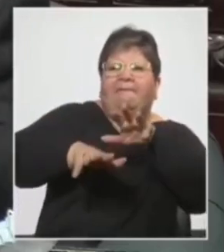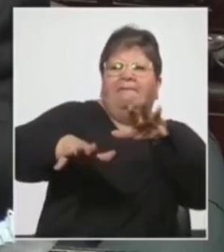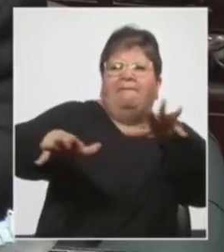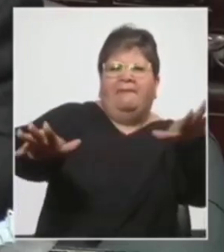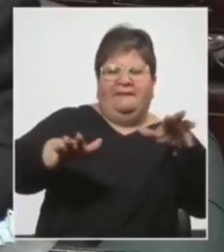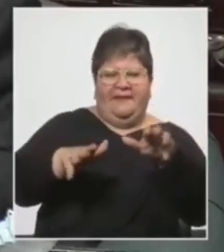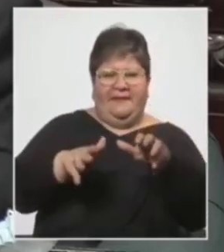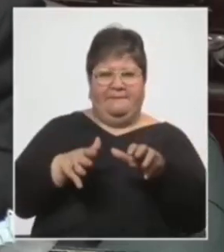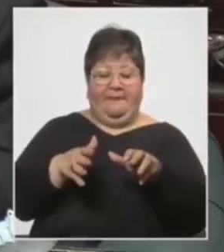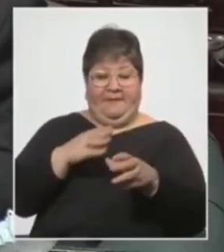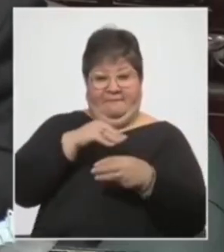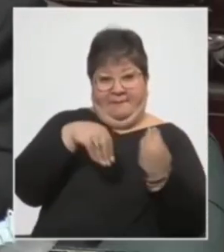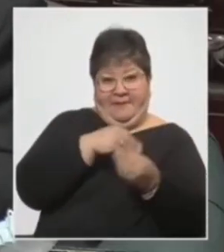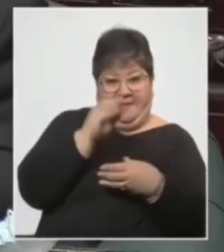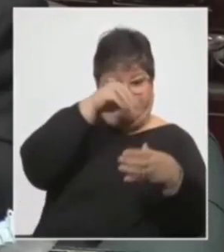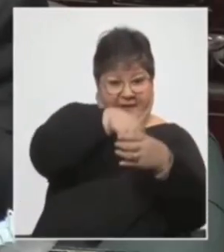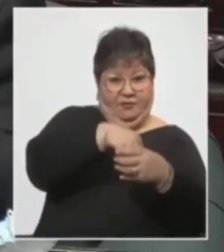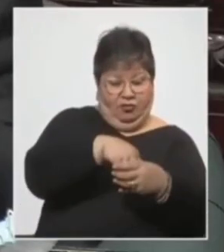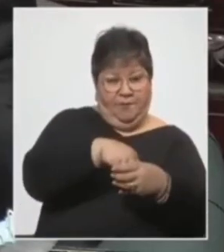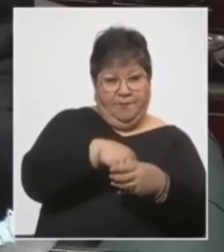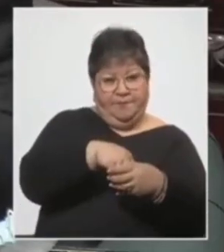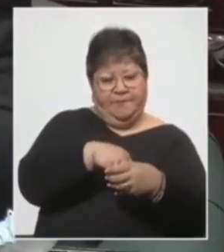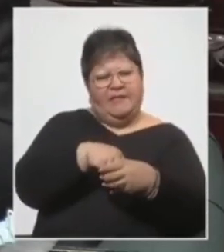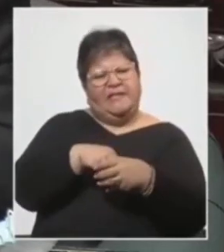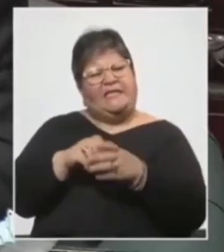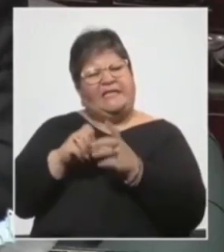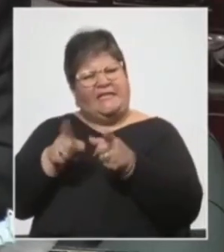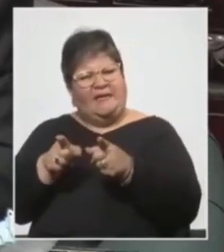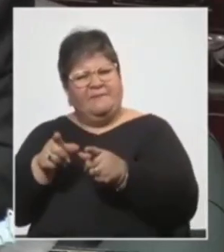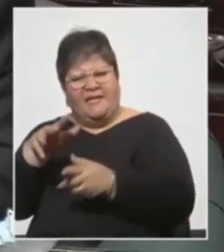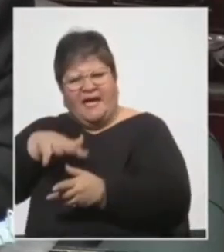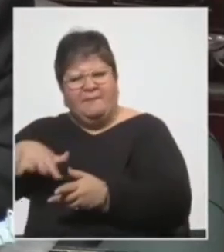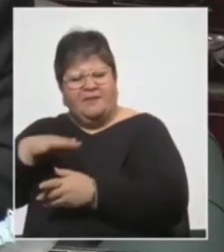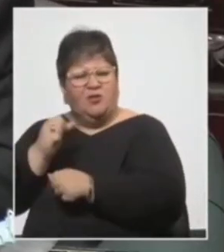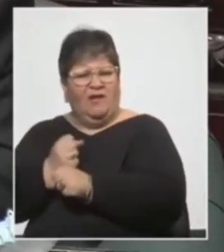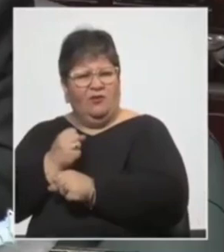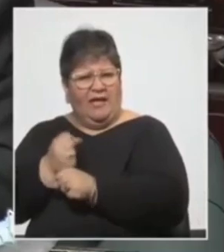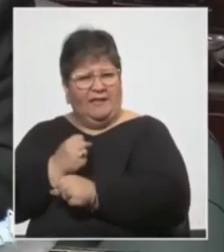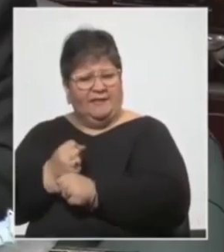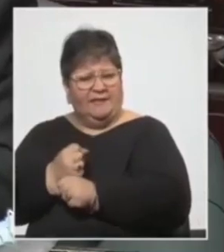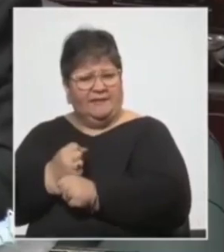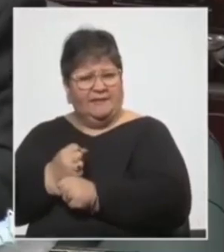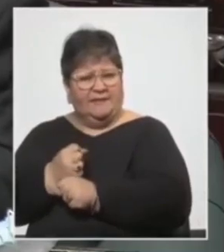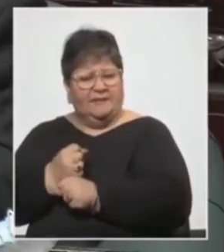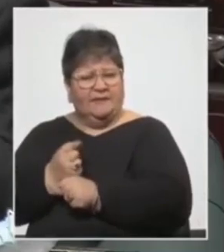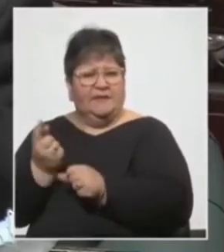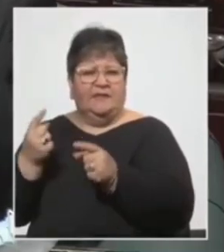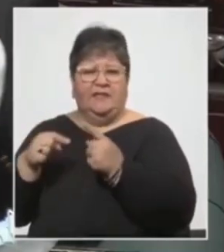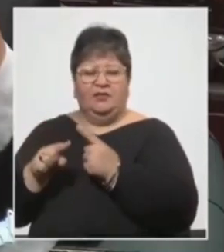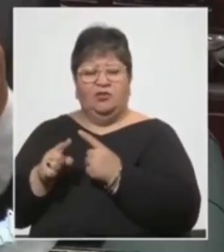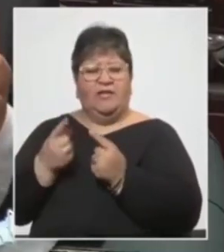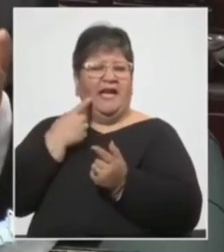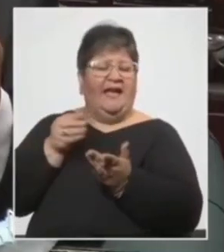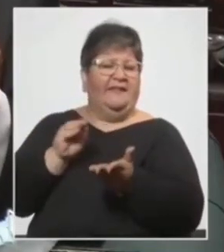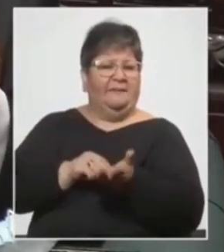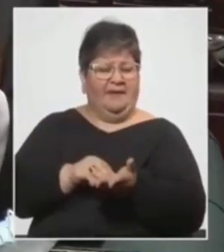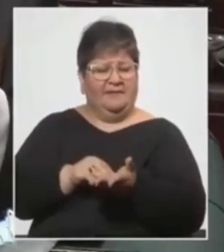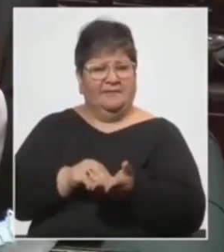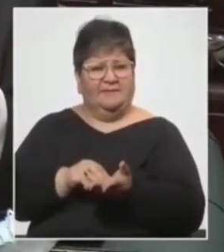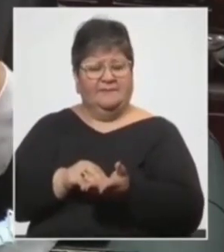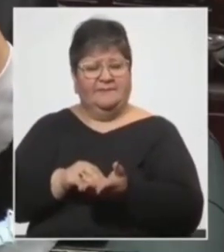a nivel intrafamiliar y en los ámbitos laborales entonces además de atender